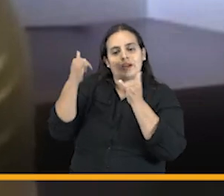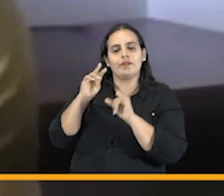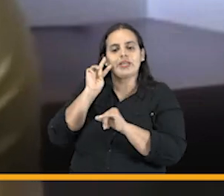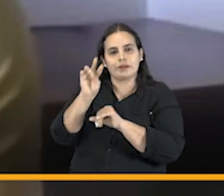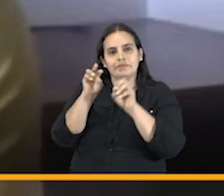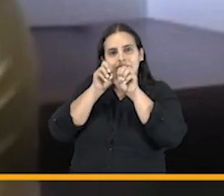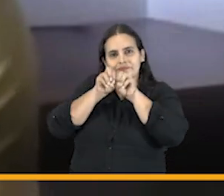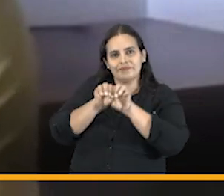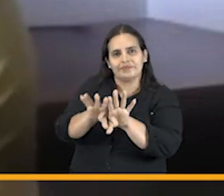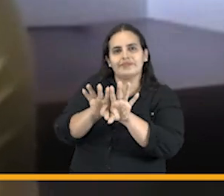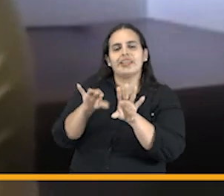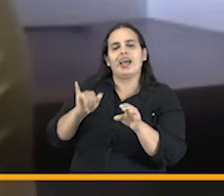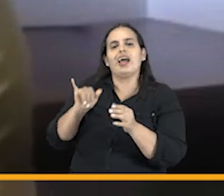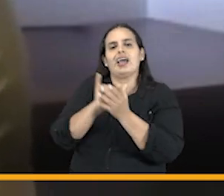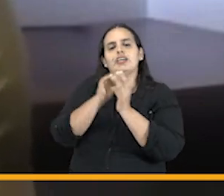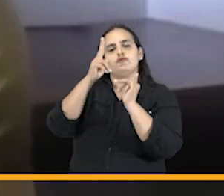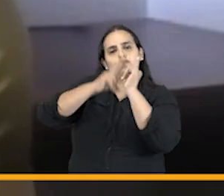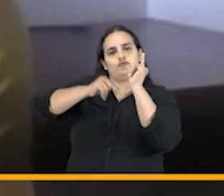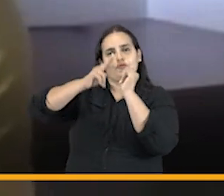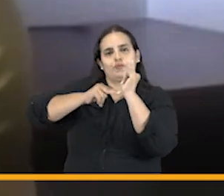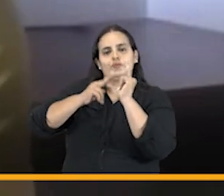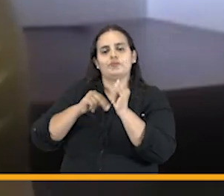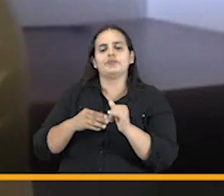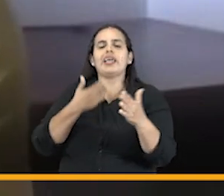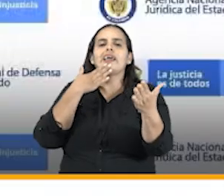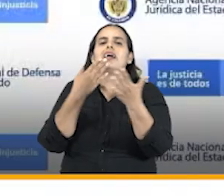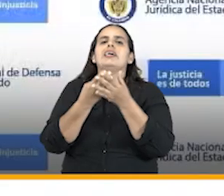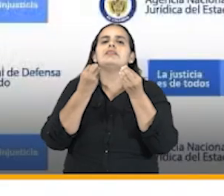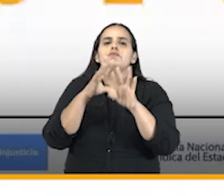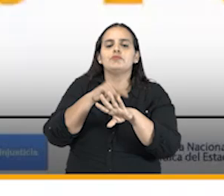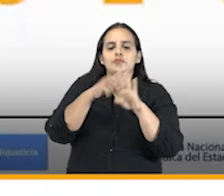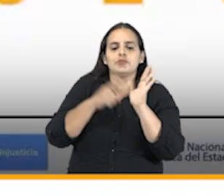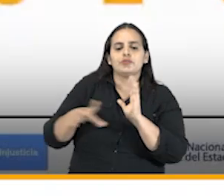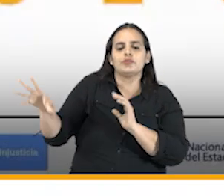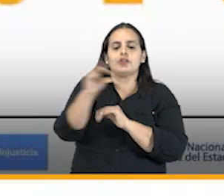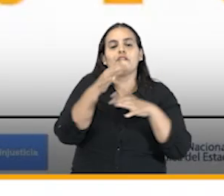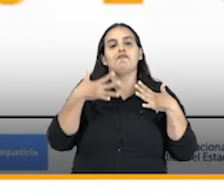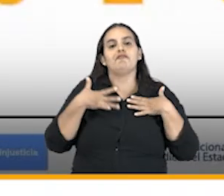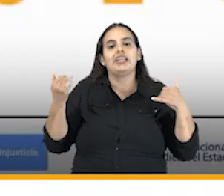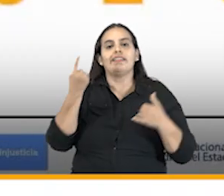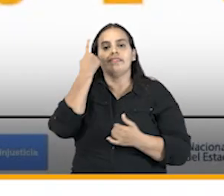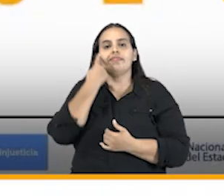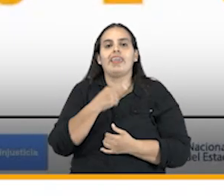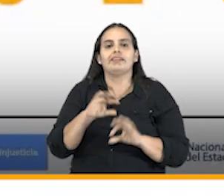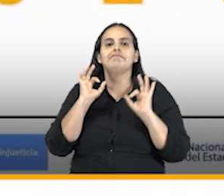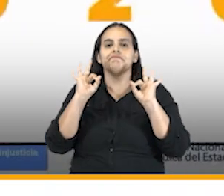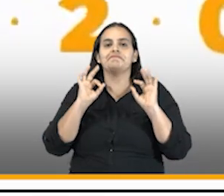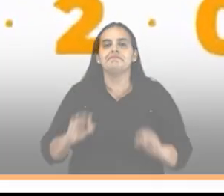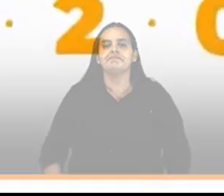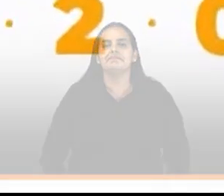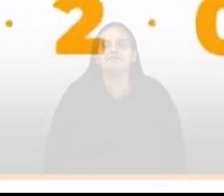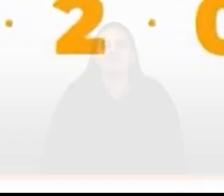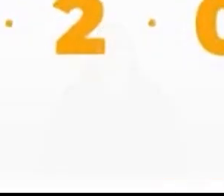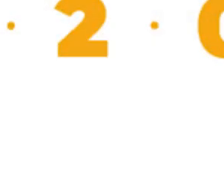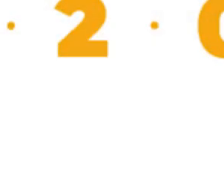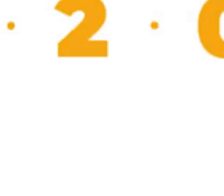momento publicada en nuestro canal de youtube muchas gracias a todos y que tengan un feliz día gracias